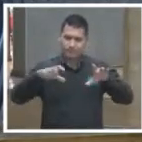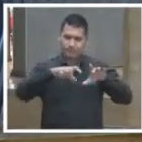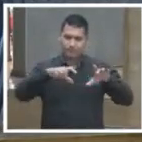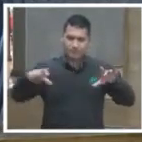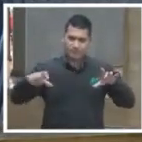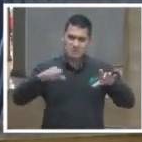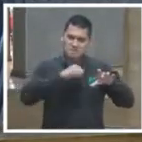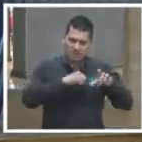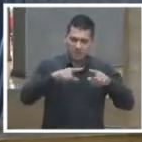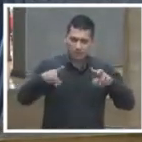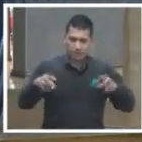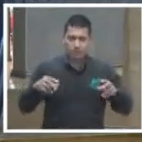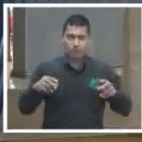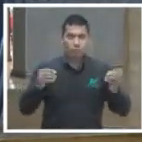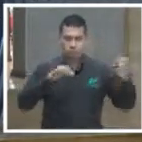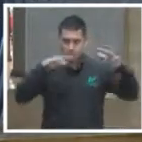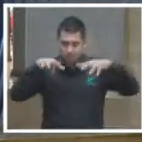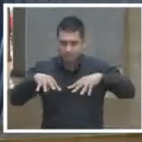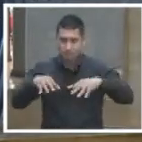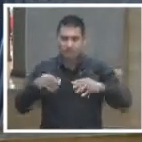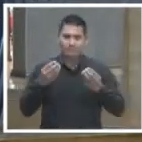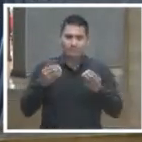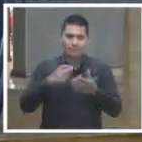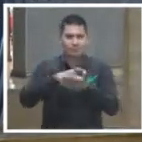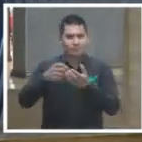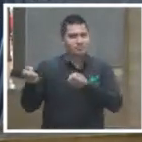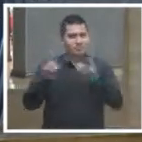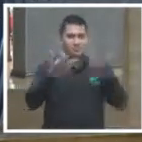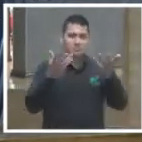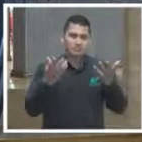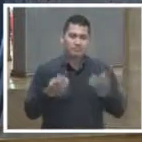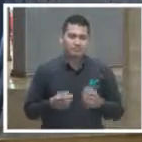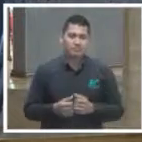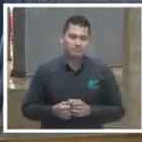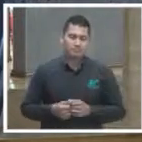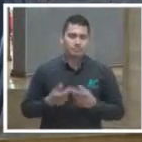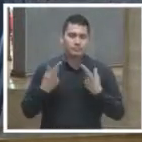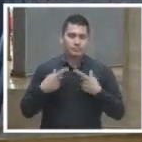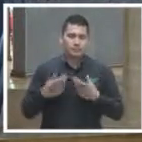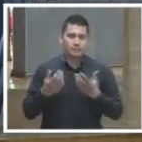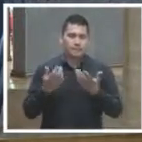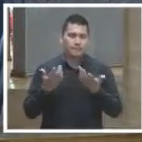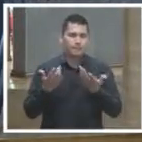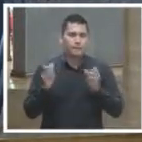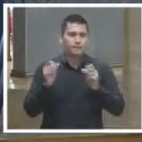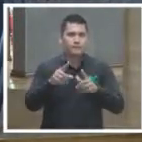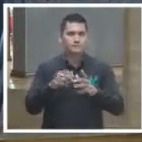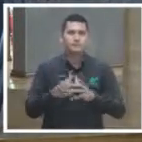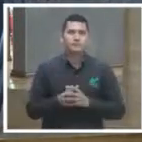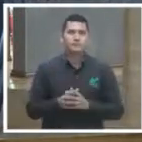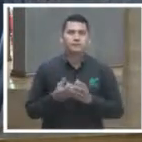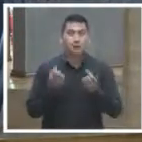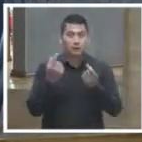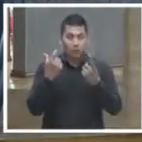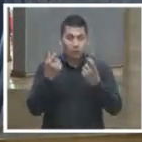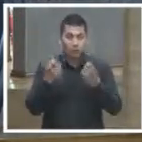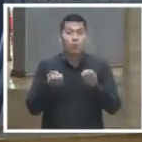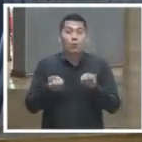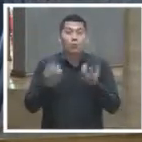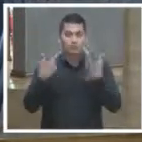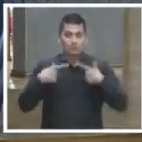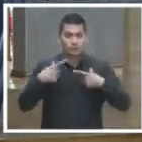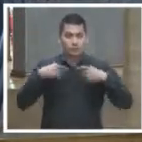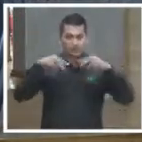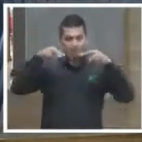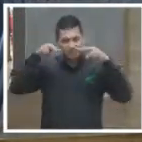porque se ve digo algunas llegan superan el millón de visitas para